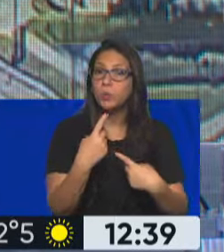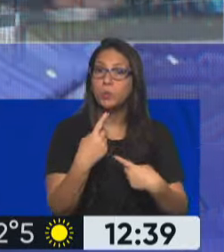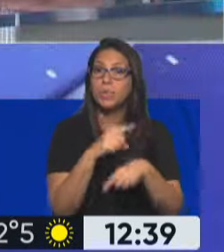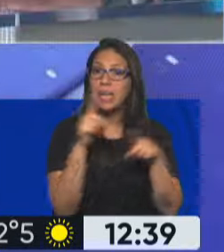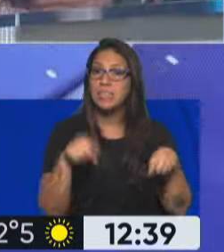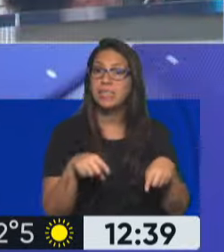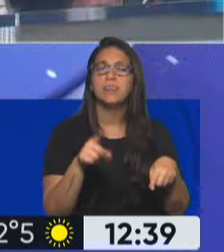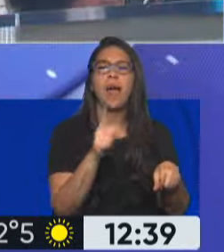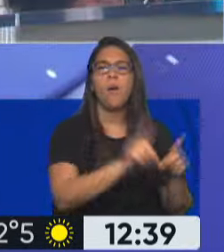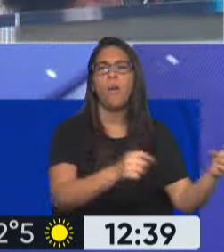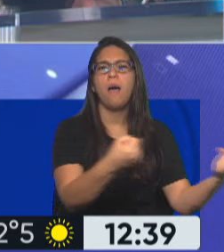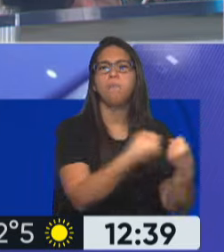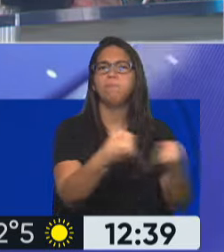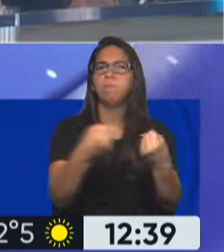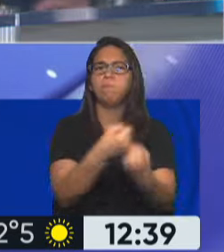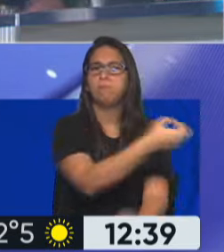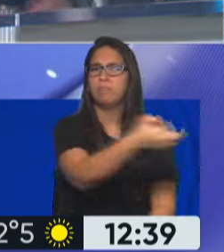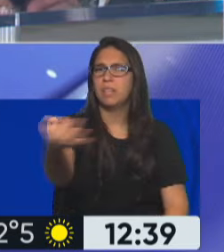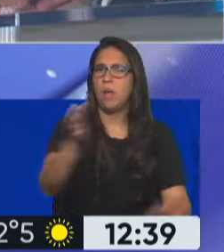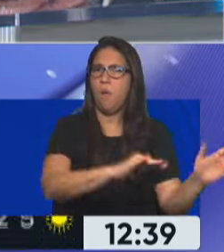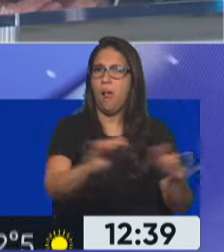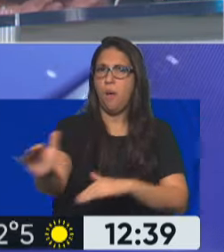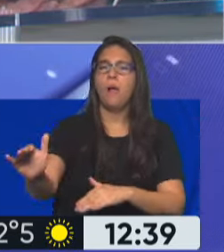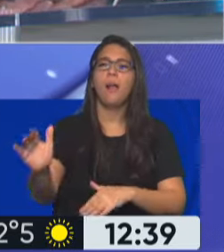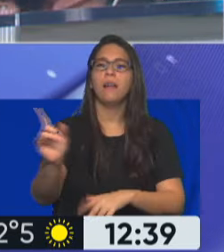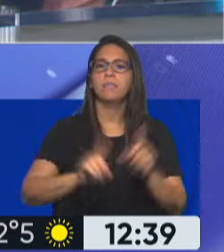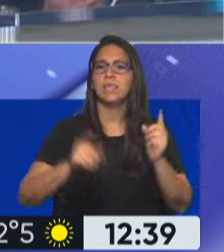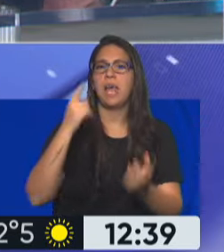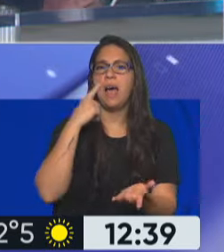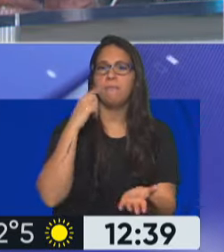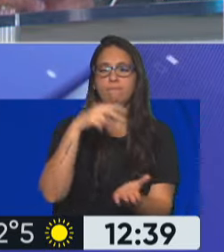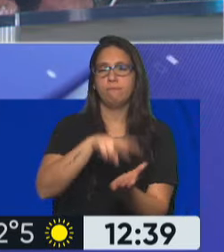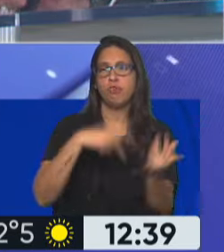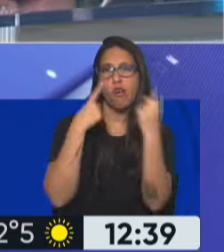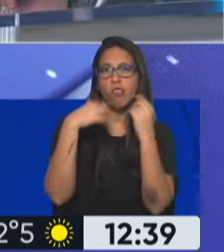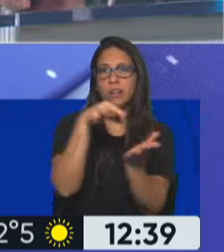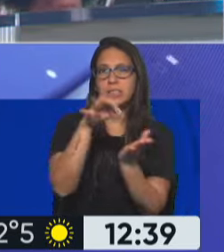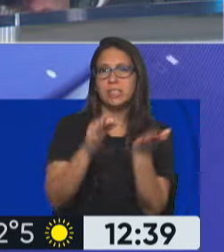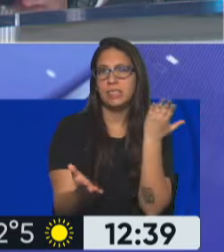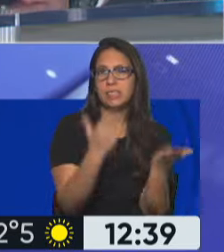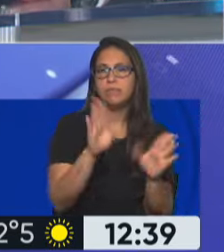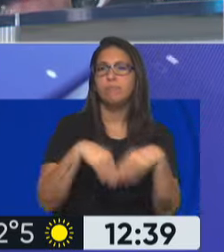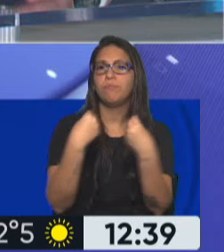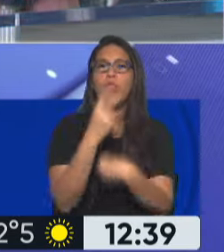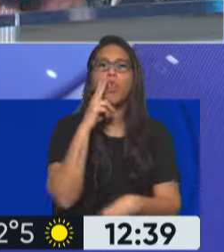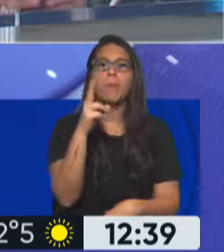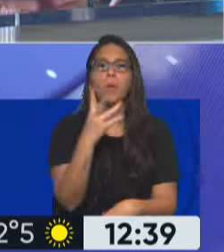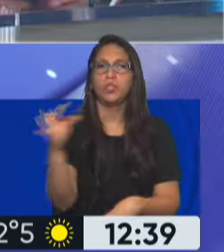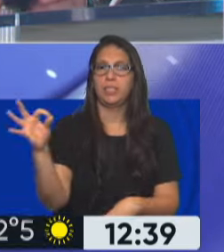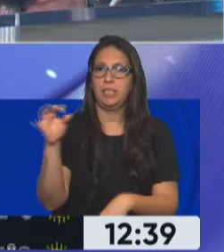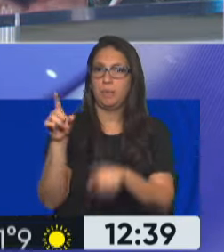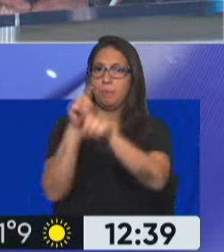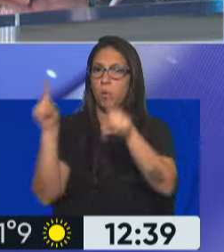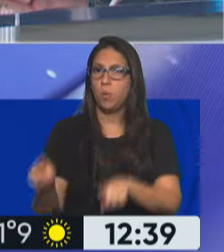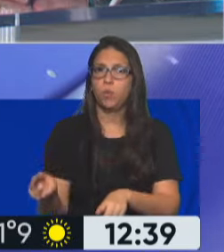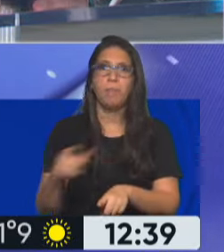muchas. Hubo un tamiz que se hizo en la jefatura de gabinete. Quedaron algo más de 2.400, pero lo cierto es que hubo